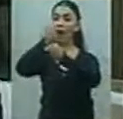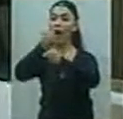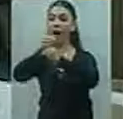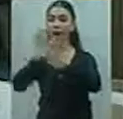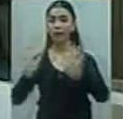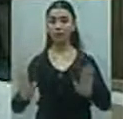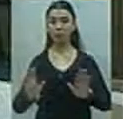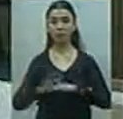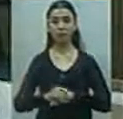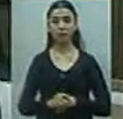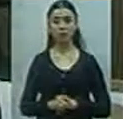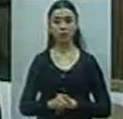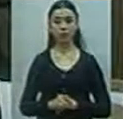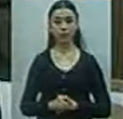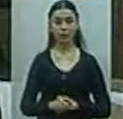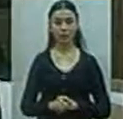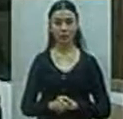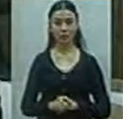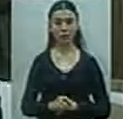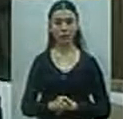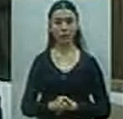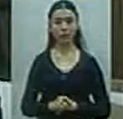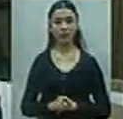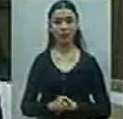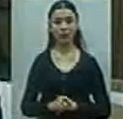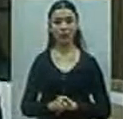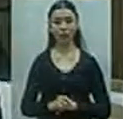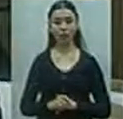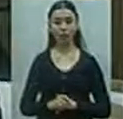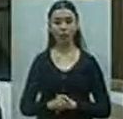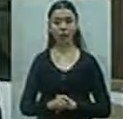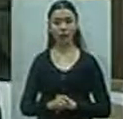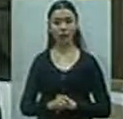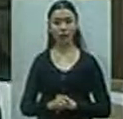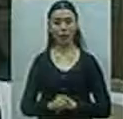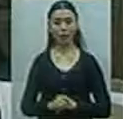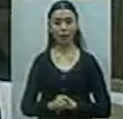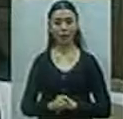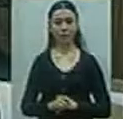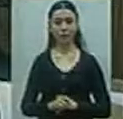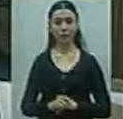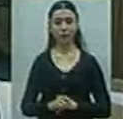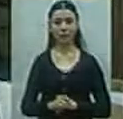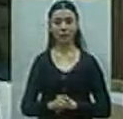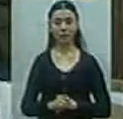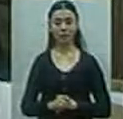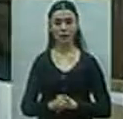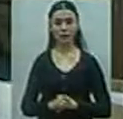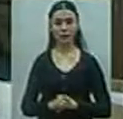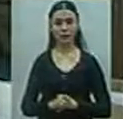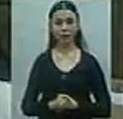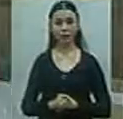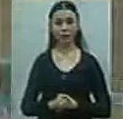prioridad en nuestro gobierno. Doctora, ¿hay un Consejo Federal al respecto? Bueno, casualmente